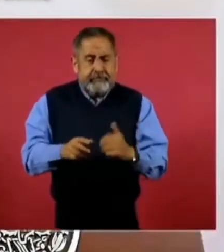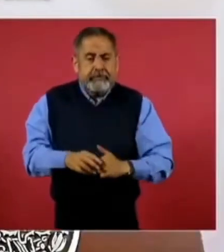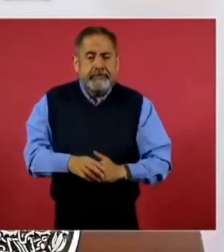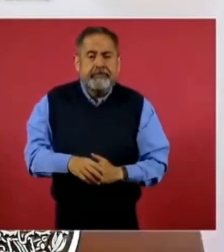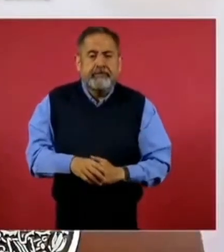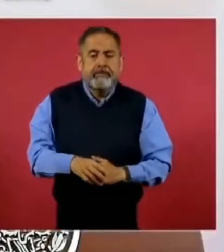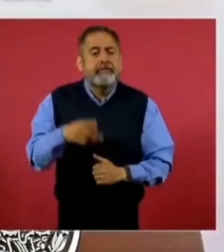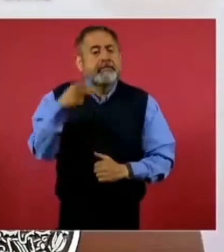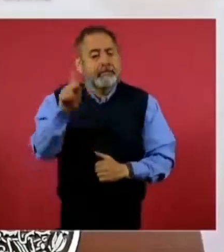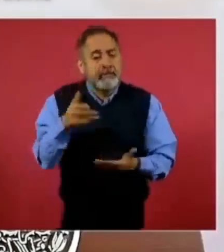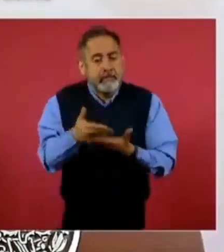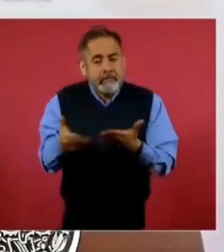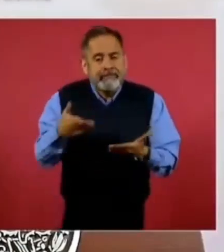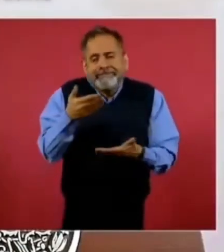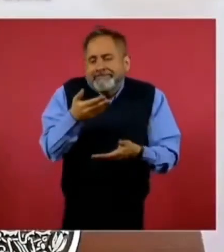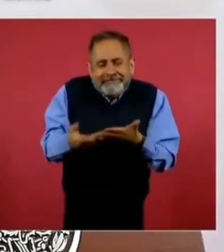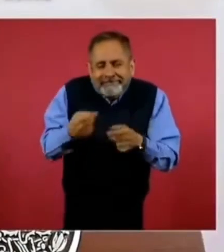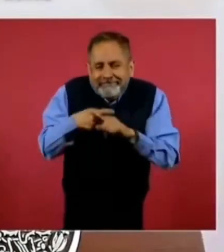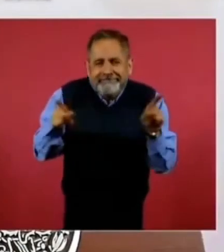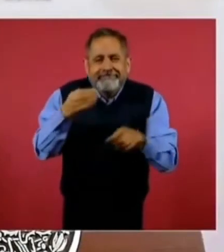Pero ahora está en campaña.